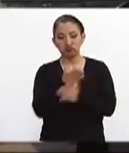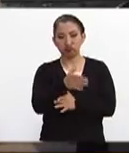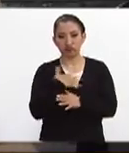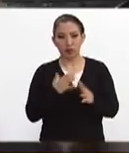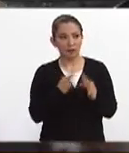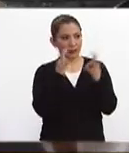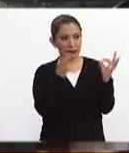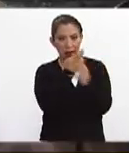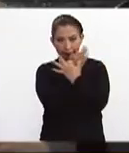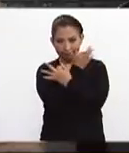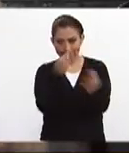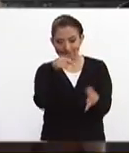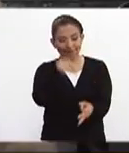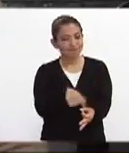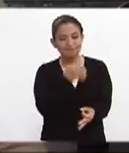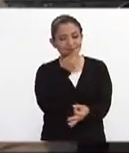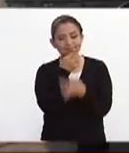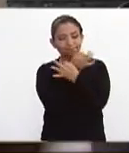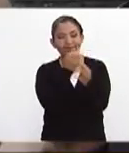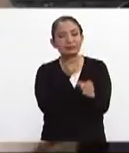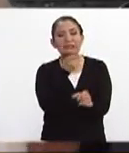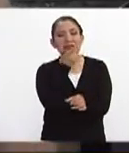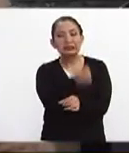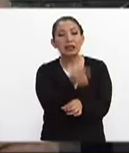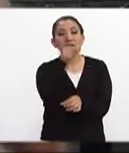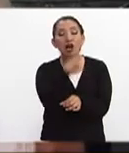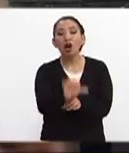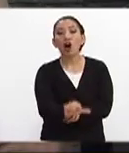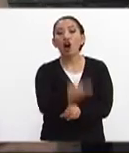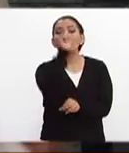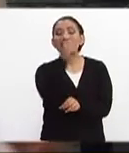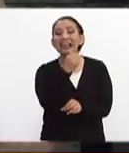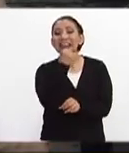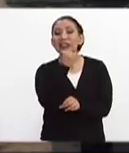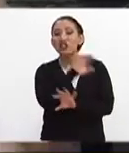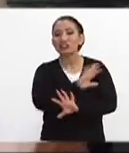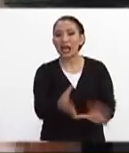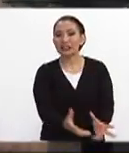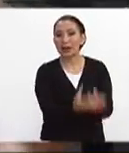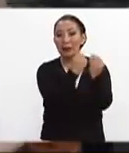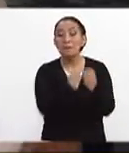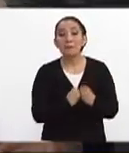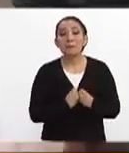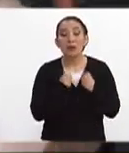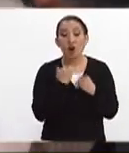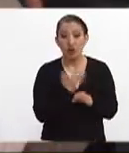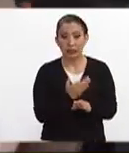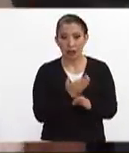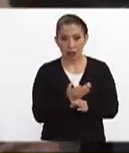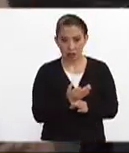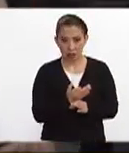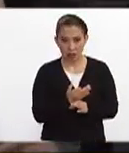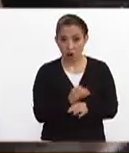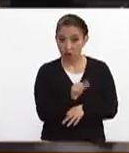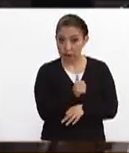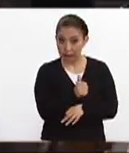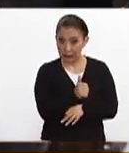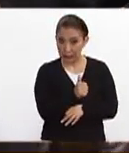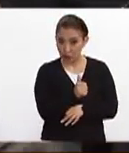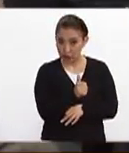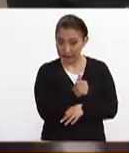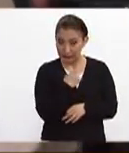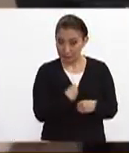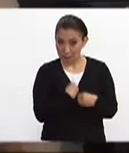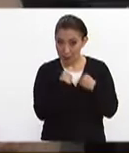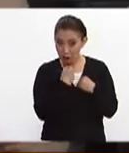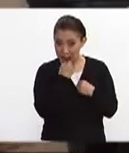oficial en este comunicado se informa que son 11 los niños rescatados con vida hasta el momento 11, 11